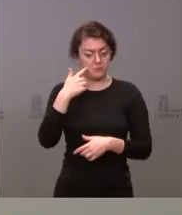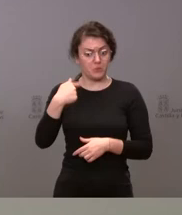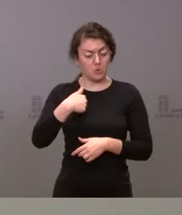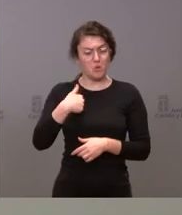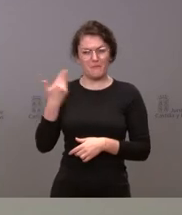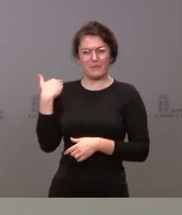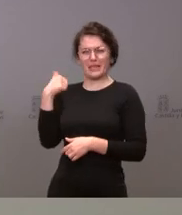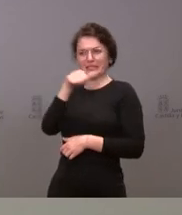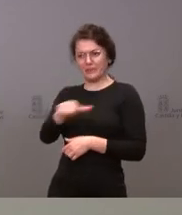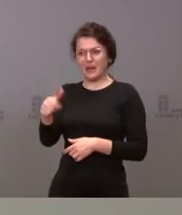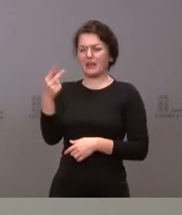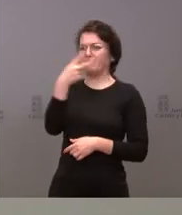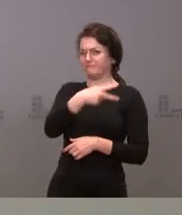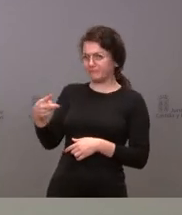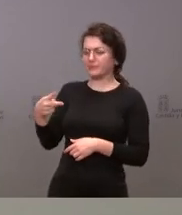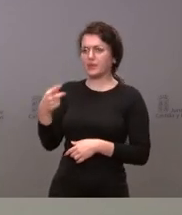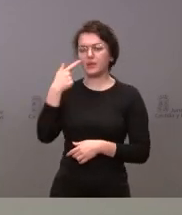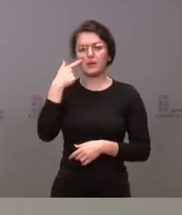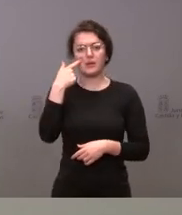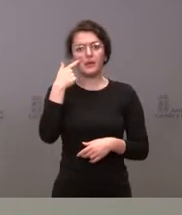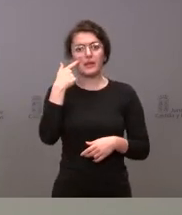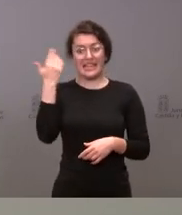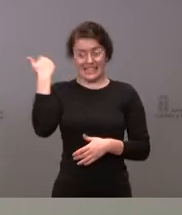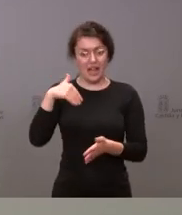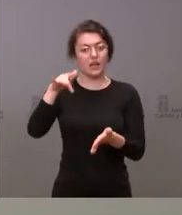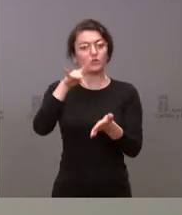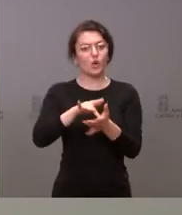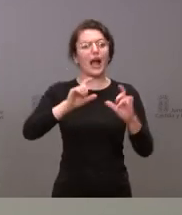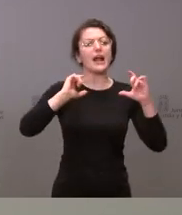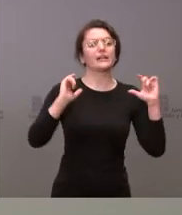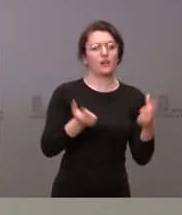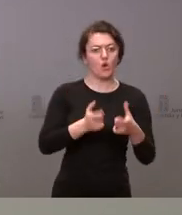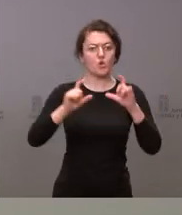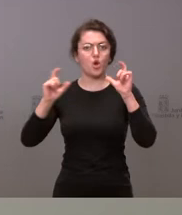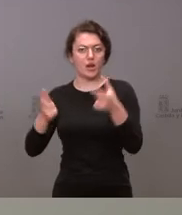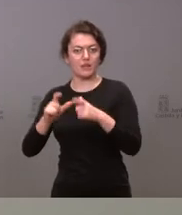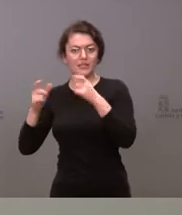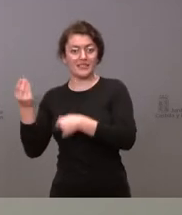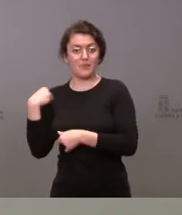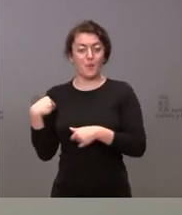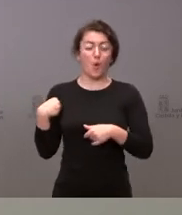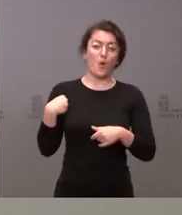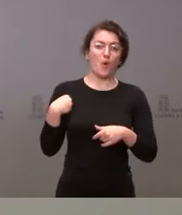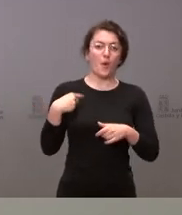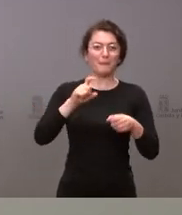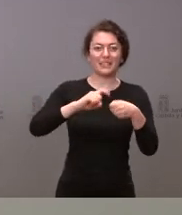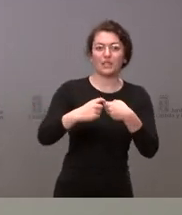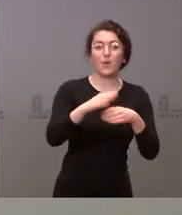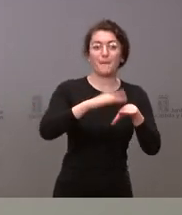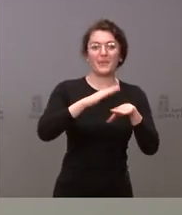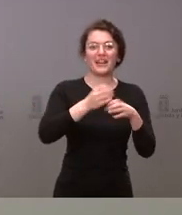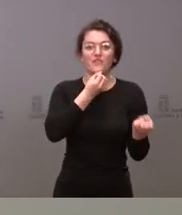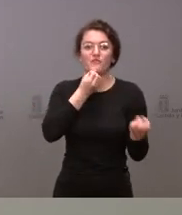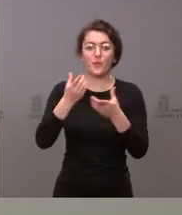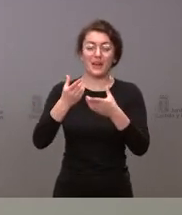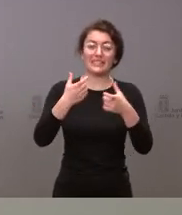la semana anterior y esta hemos tenido la ocasión de tener bastantes reuniones de las mesas de participación para informar a los sectores más afectados para que